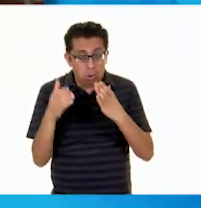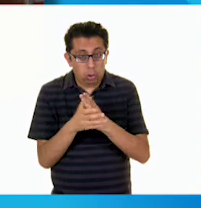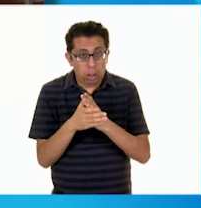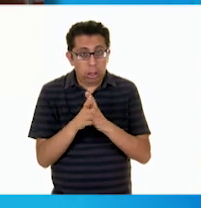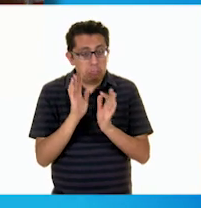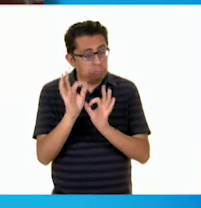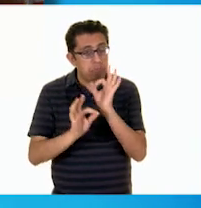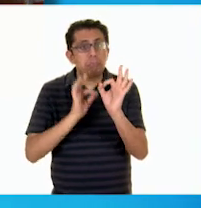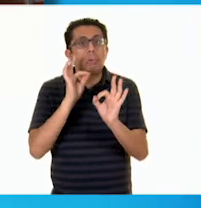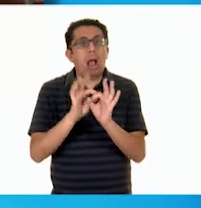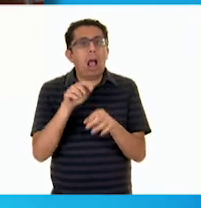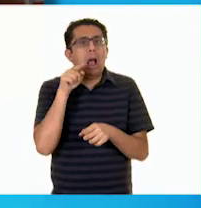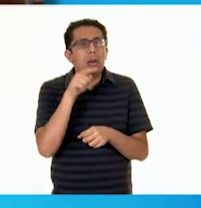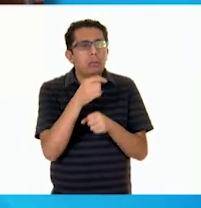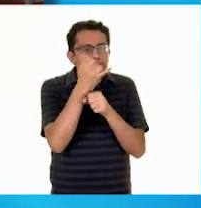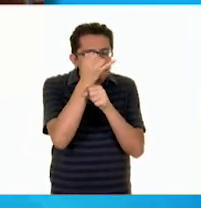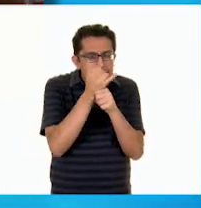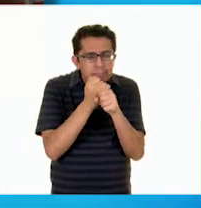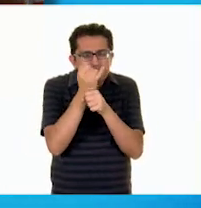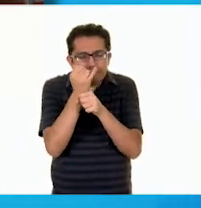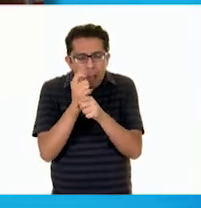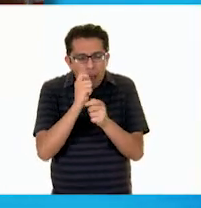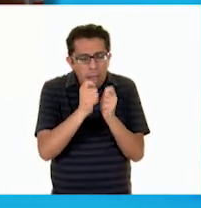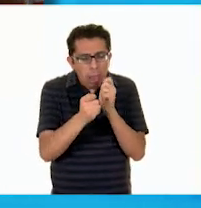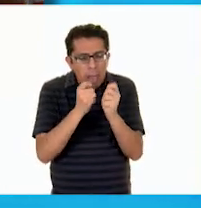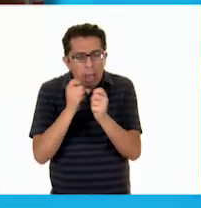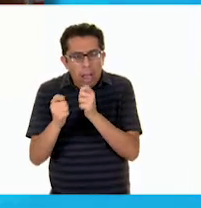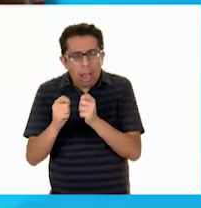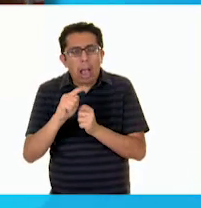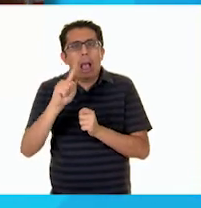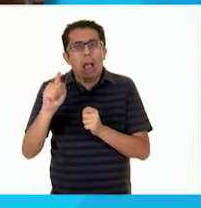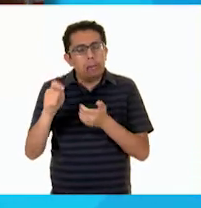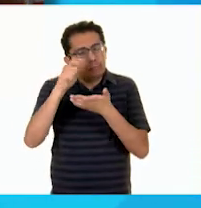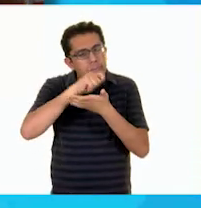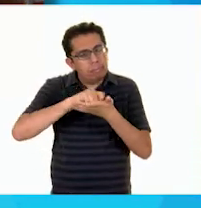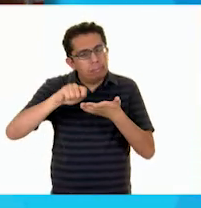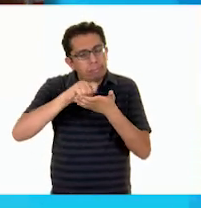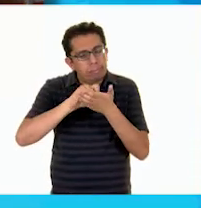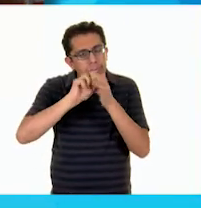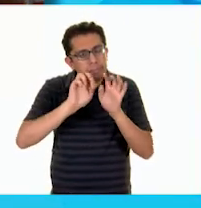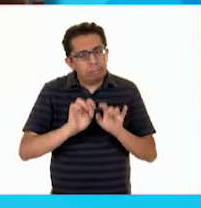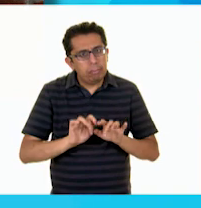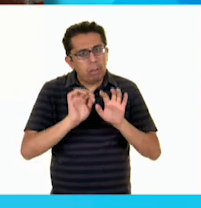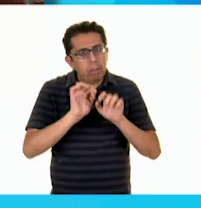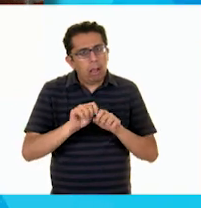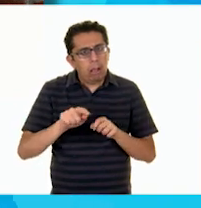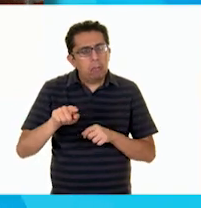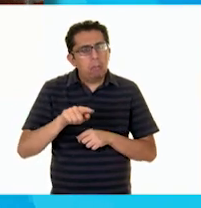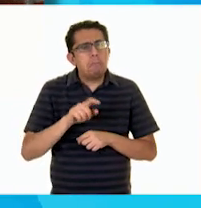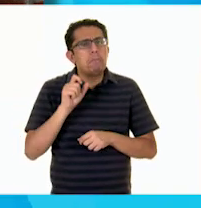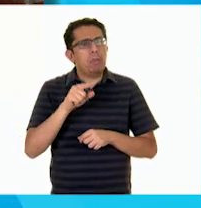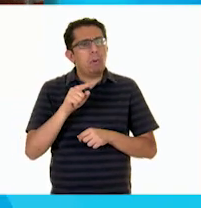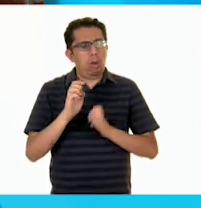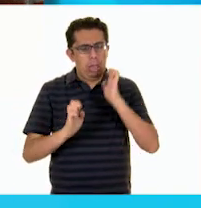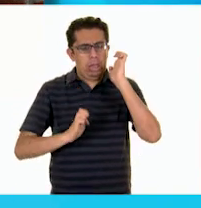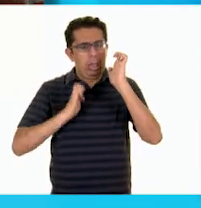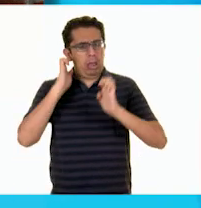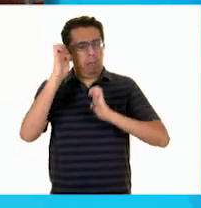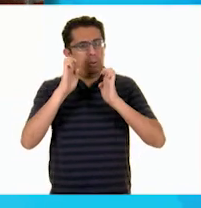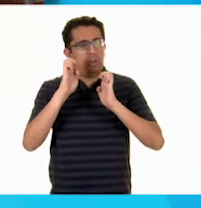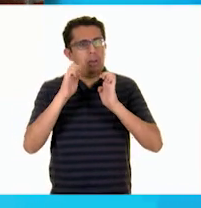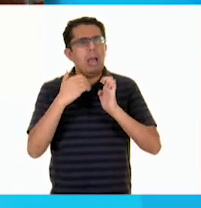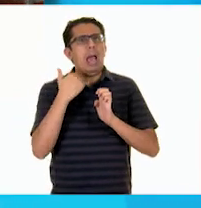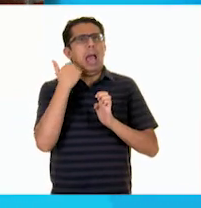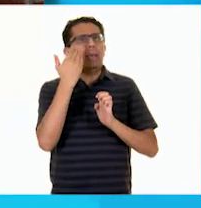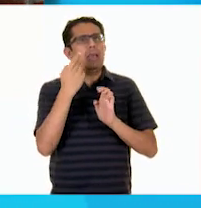investiga sobre ellas y elabora los textos que veremos en salas. Al diseñar una exposición, ¿cuál es el mensaje o la historia que